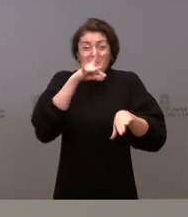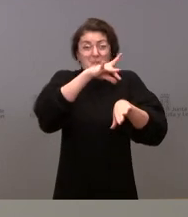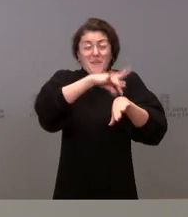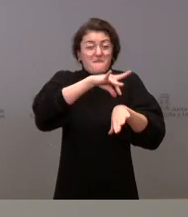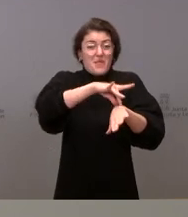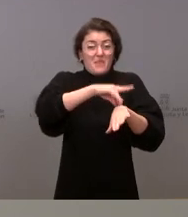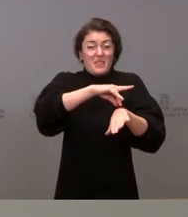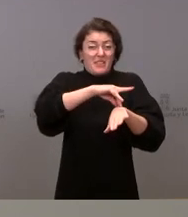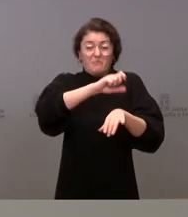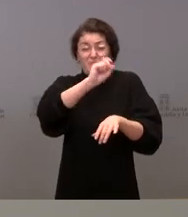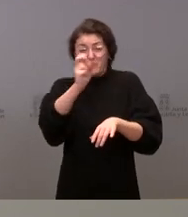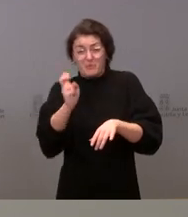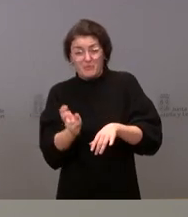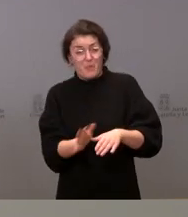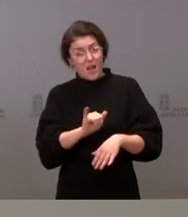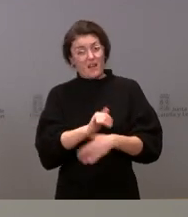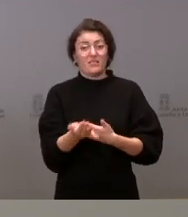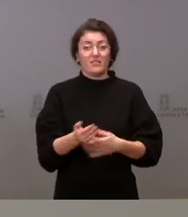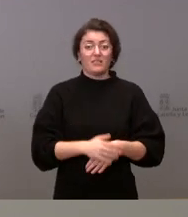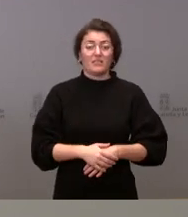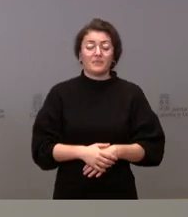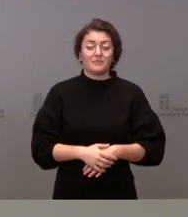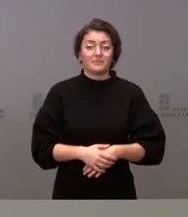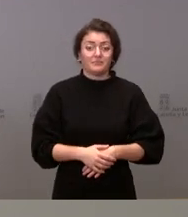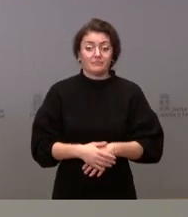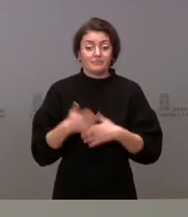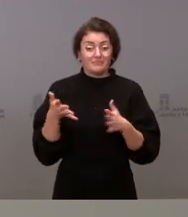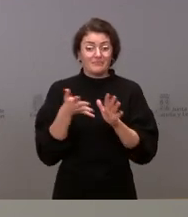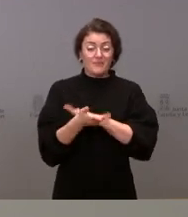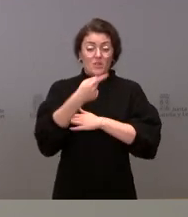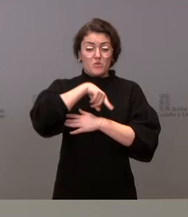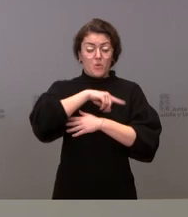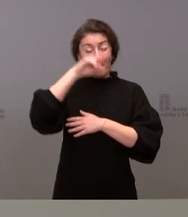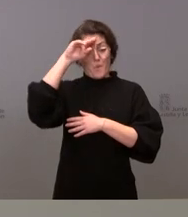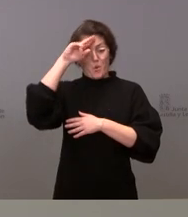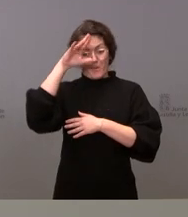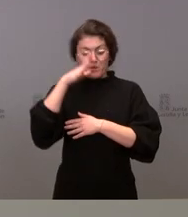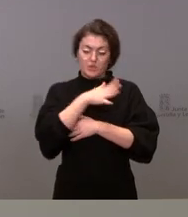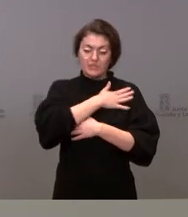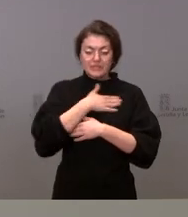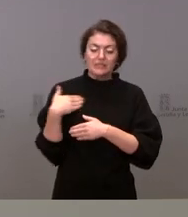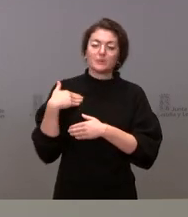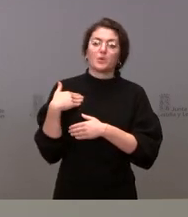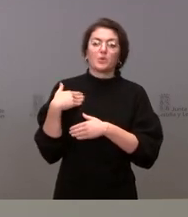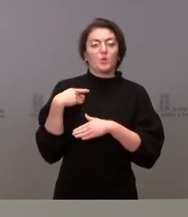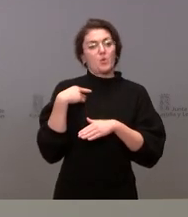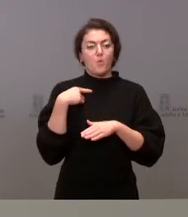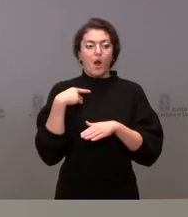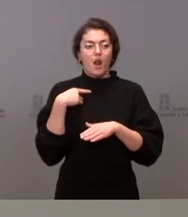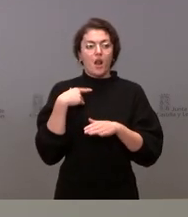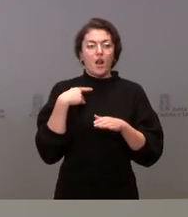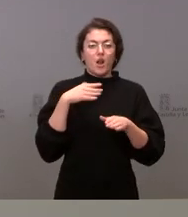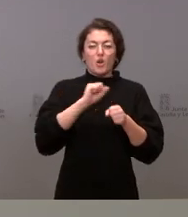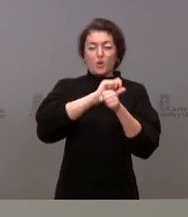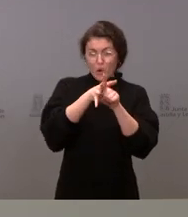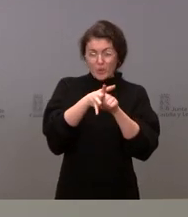aparte del COVID y el hecho de que estemos preocupados y queramos frenar lo máximo posible la incidencia del COVID es